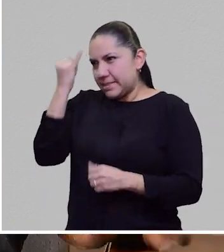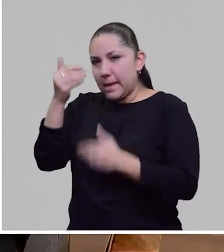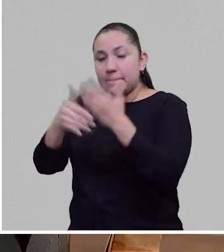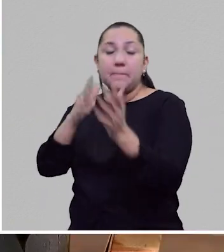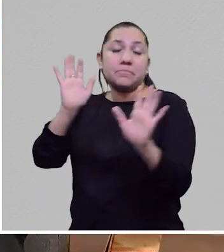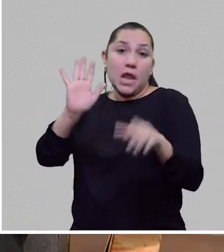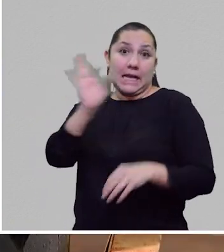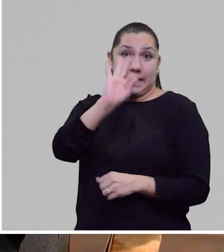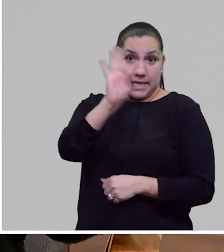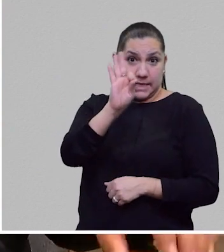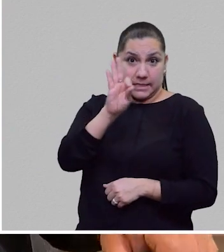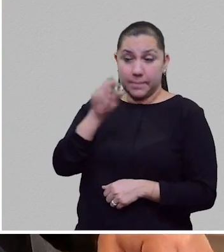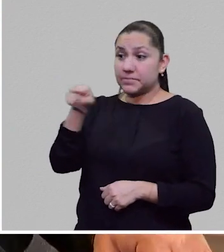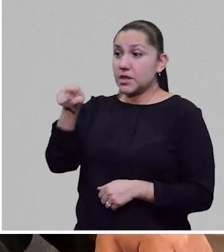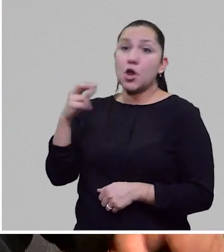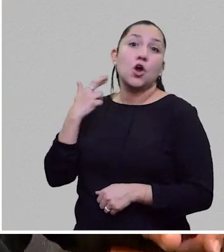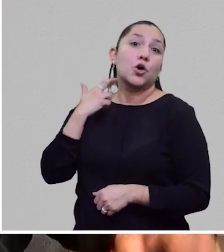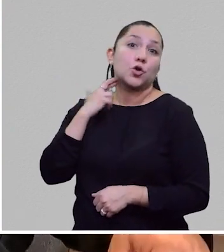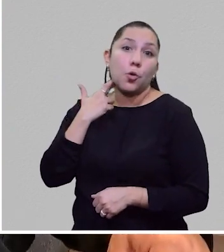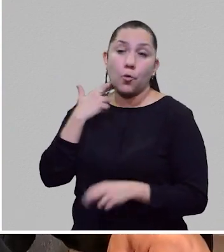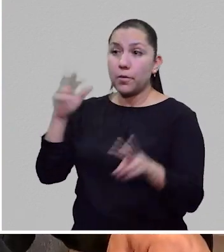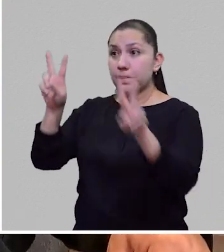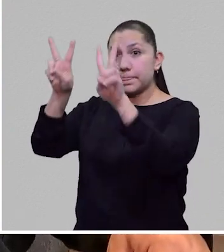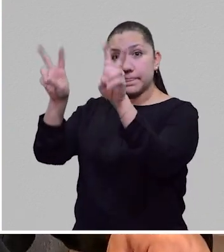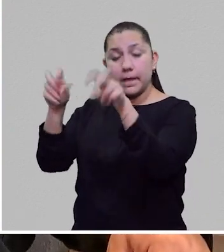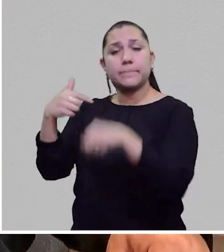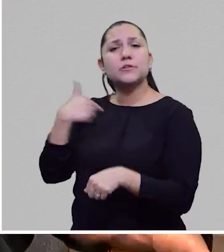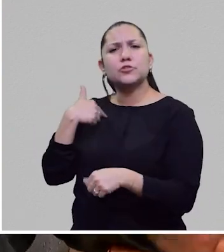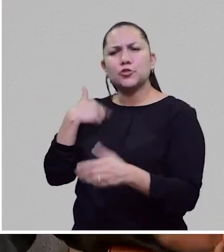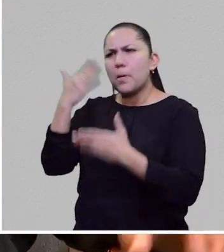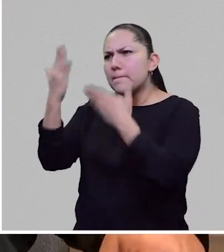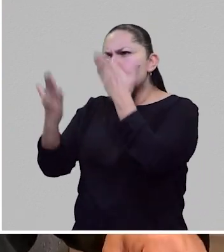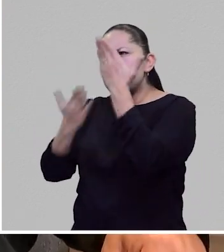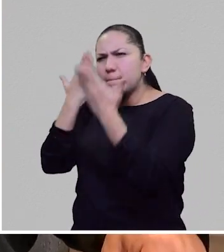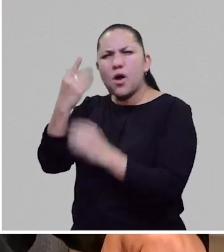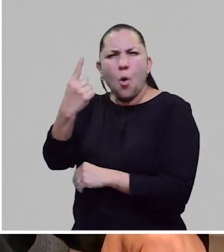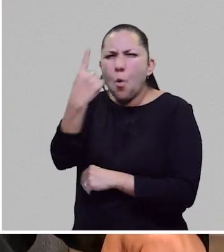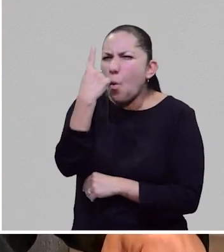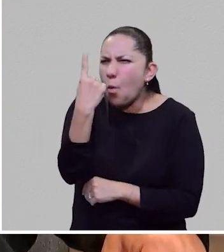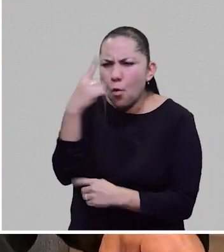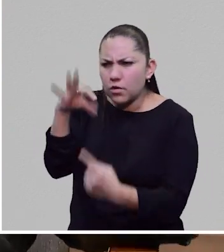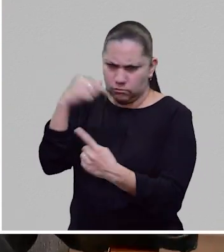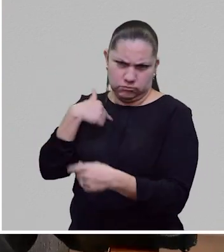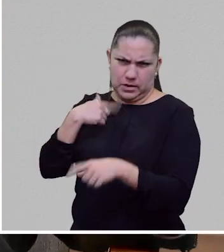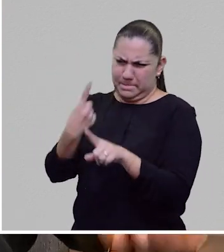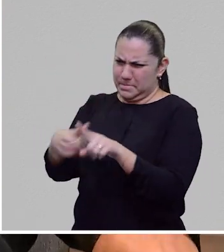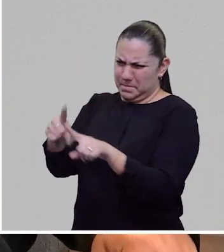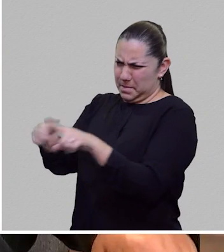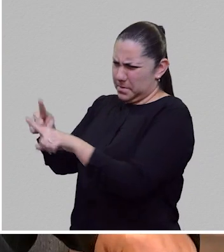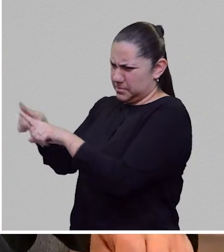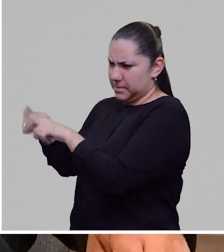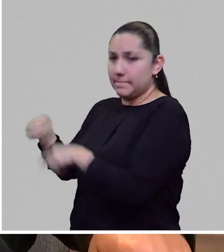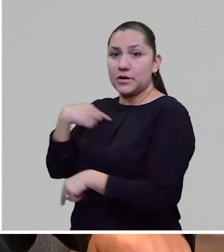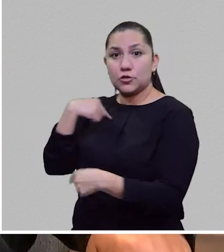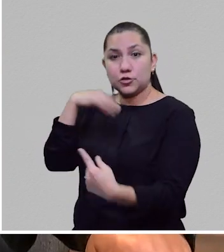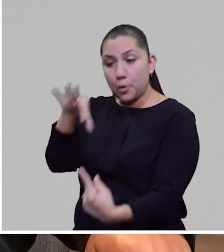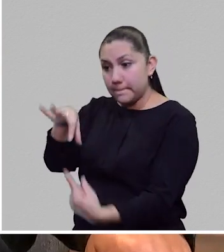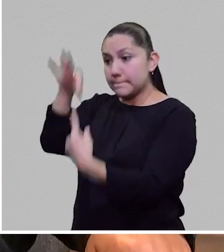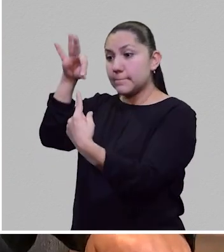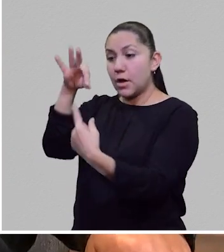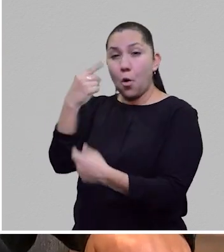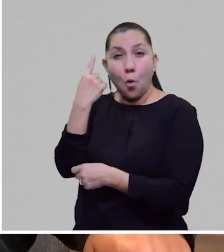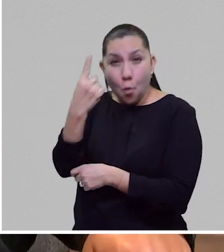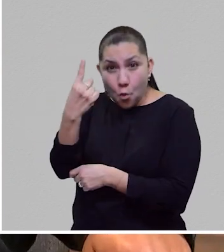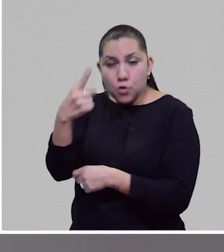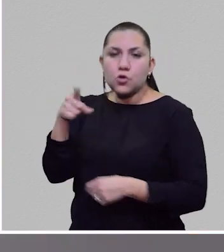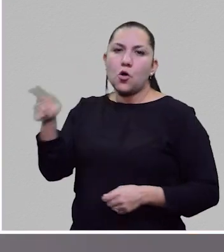leyera un solo libro de robots en mi vida, de muchos, yo me leería La Siberiada de